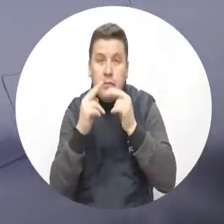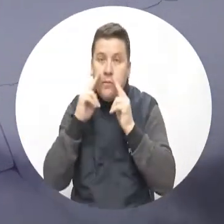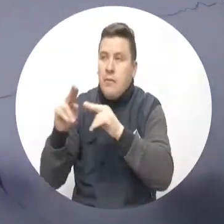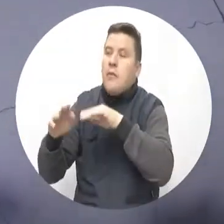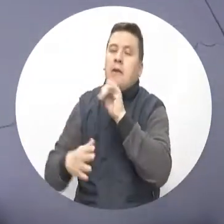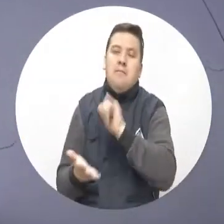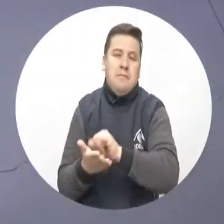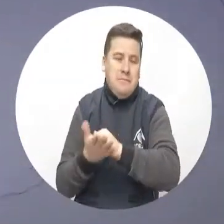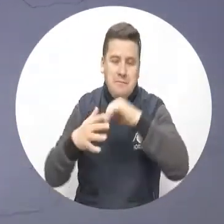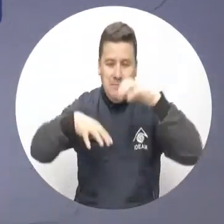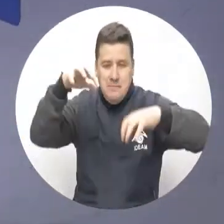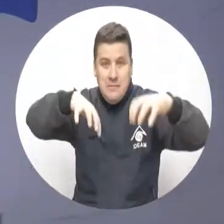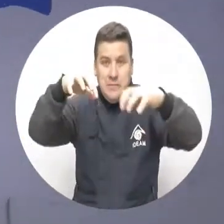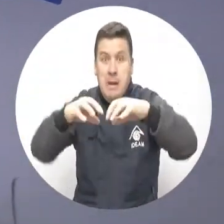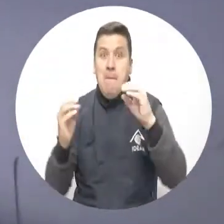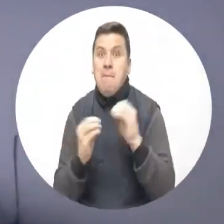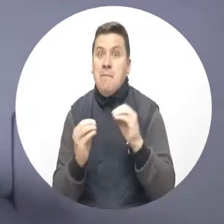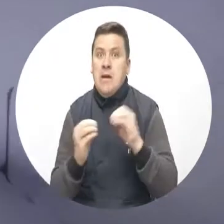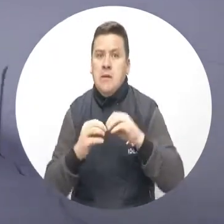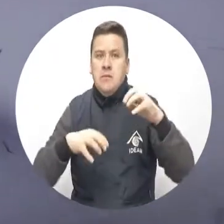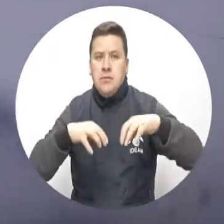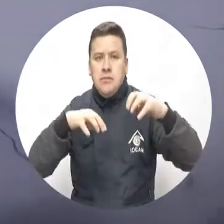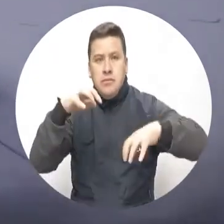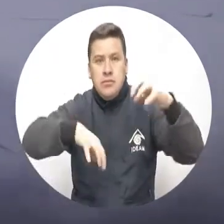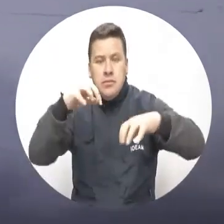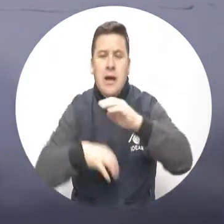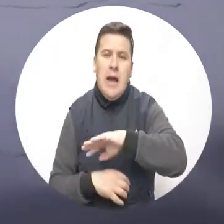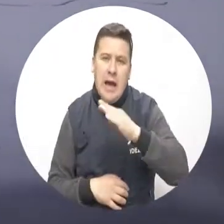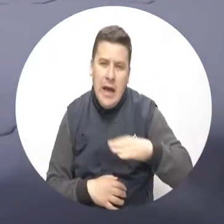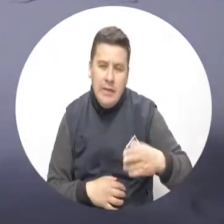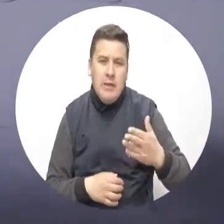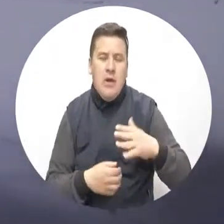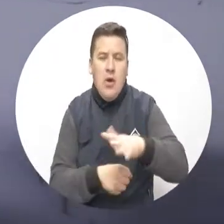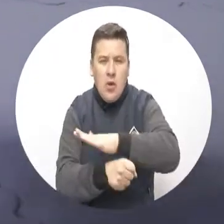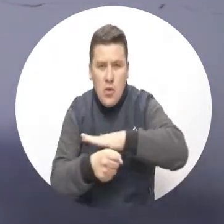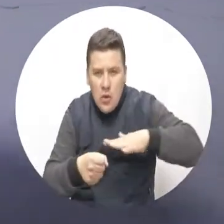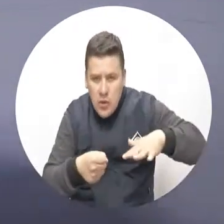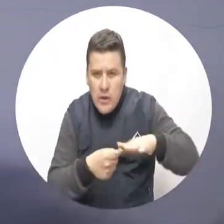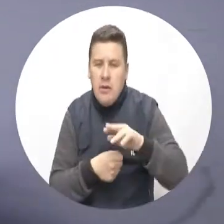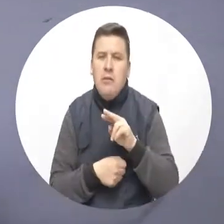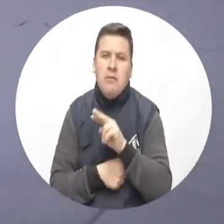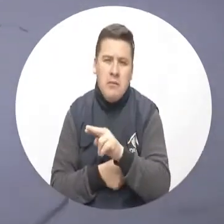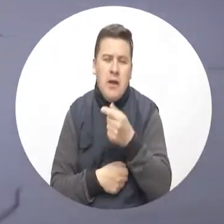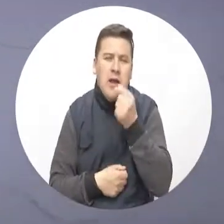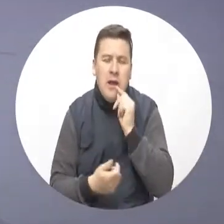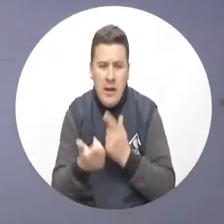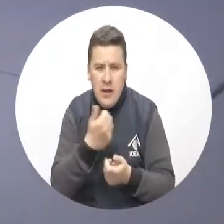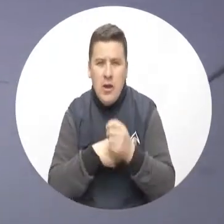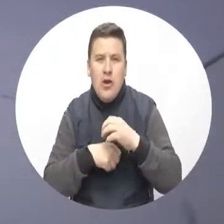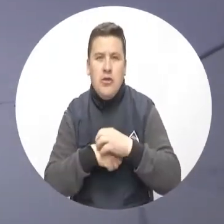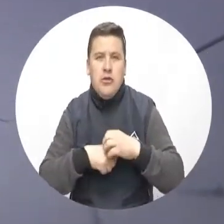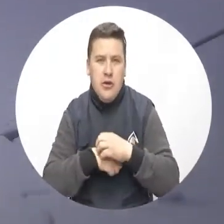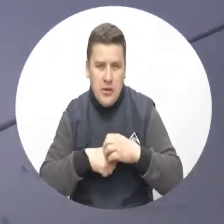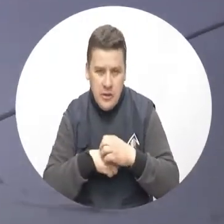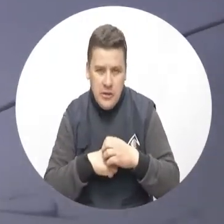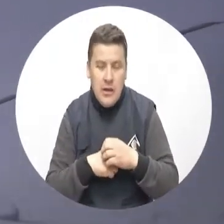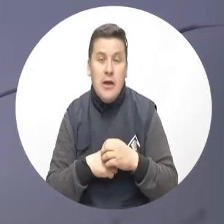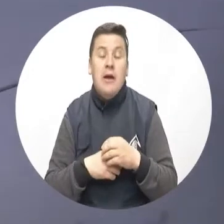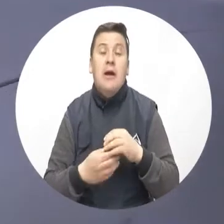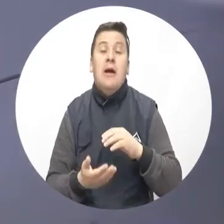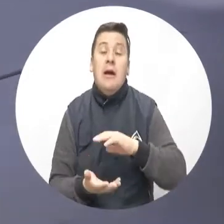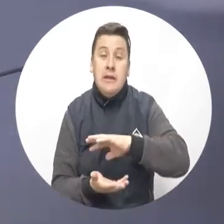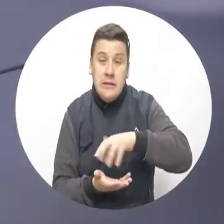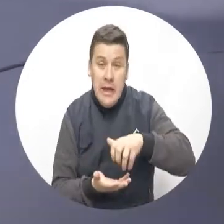seguirán las lluvias y se pondrán cada vez más intensas en Antioquia, el altiplano cundiboyacense en el Cafetero y Tolima en